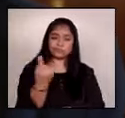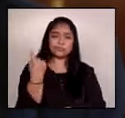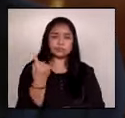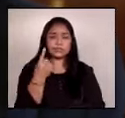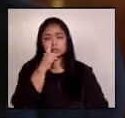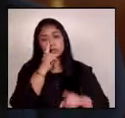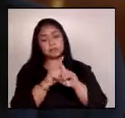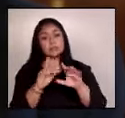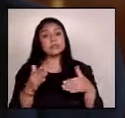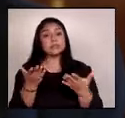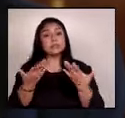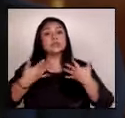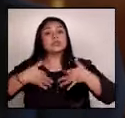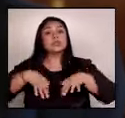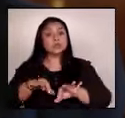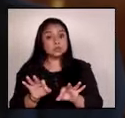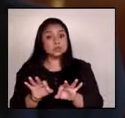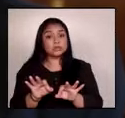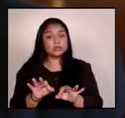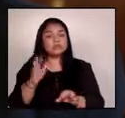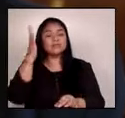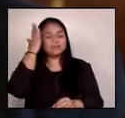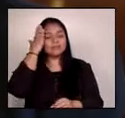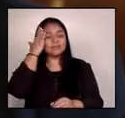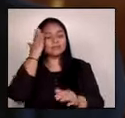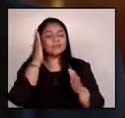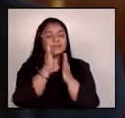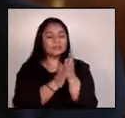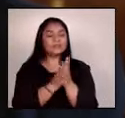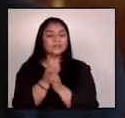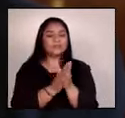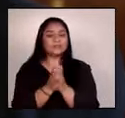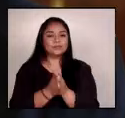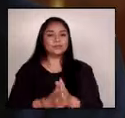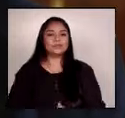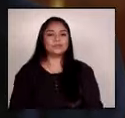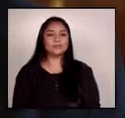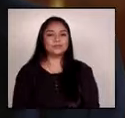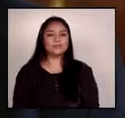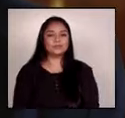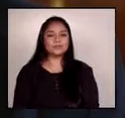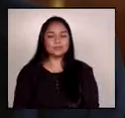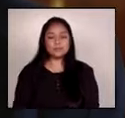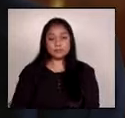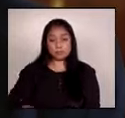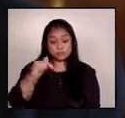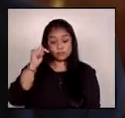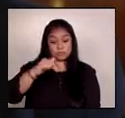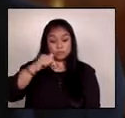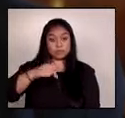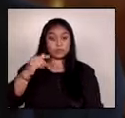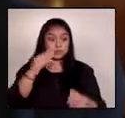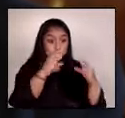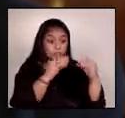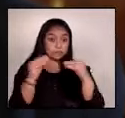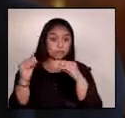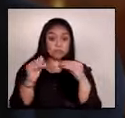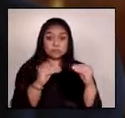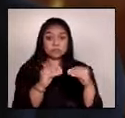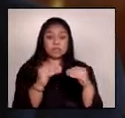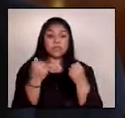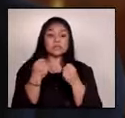oportunidad que sabremos aprovechar. Este diálogo se desarrollará